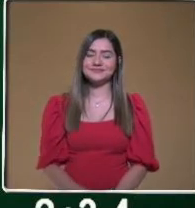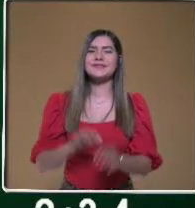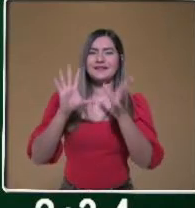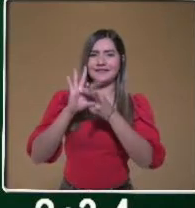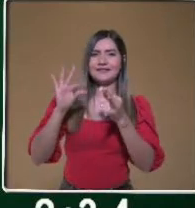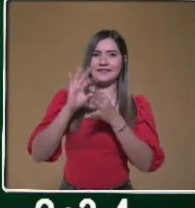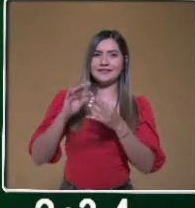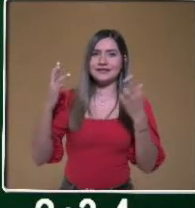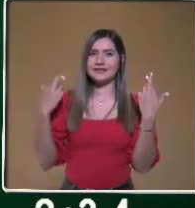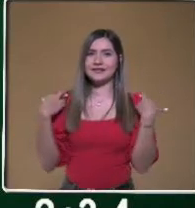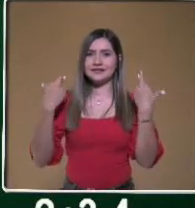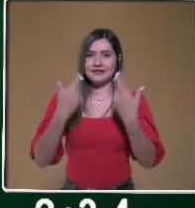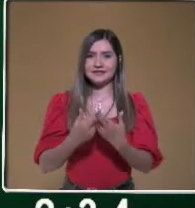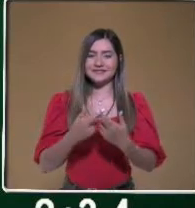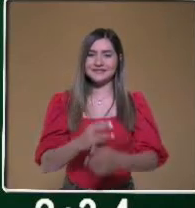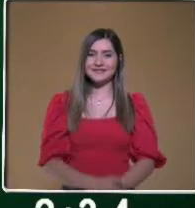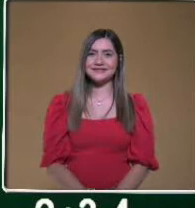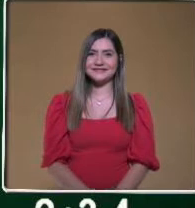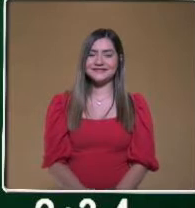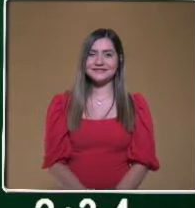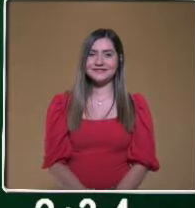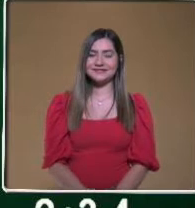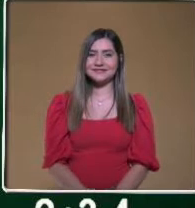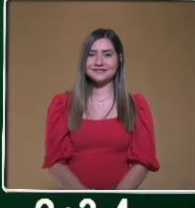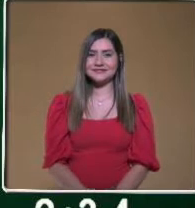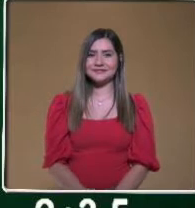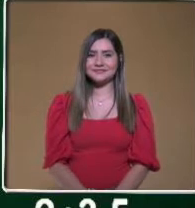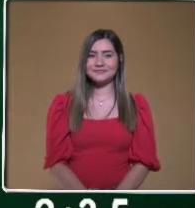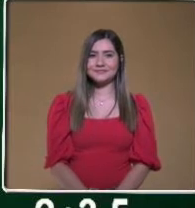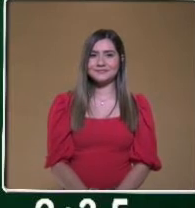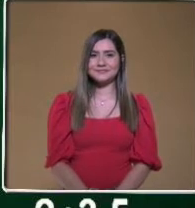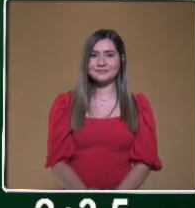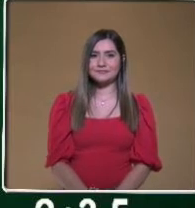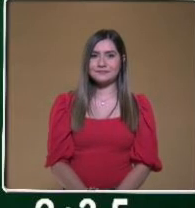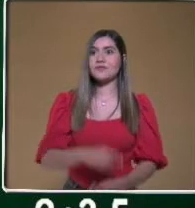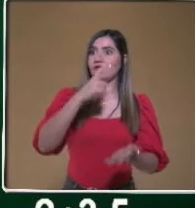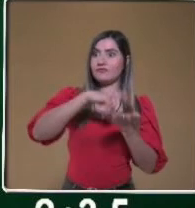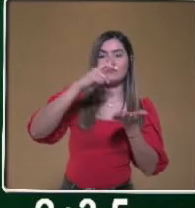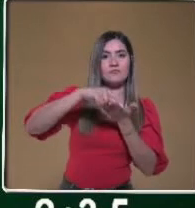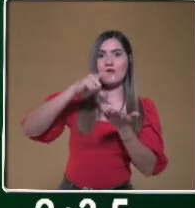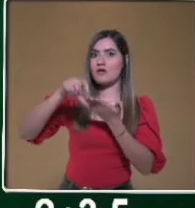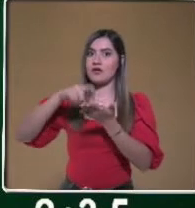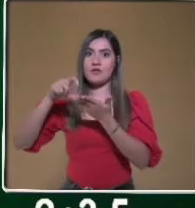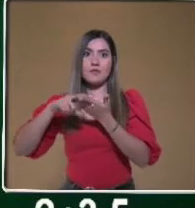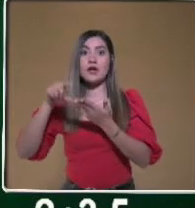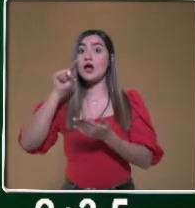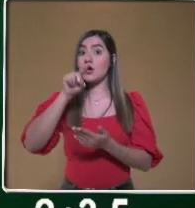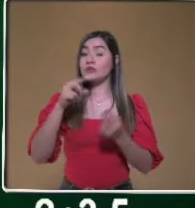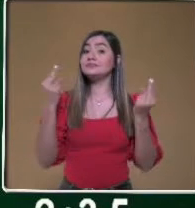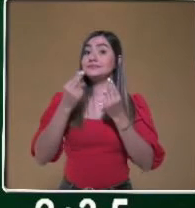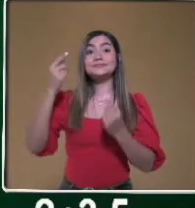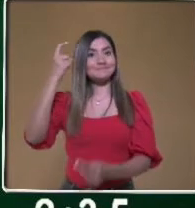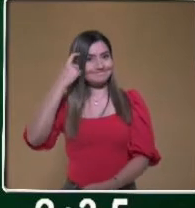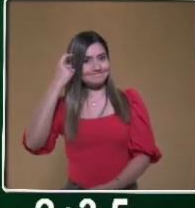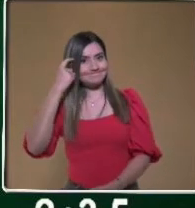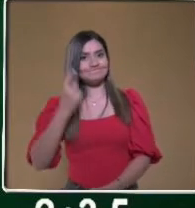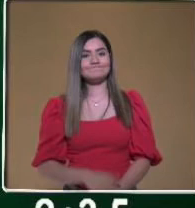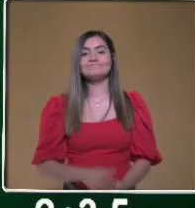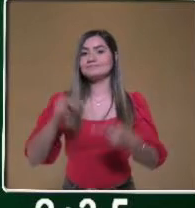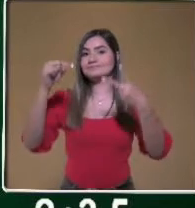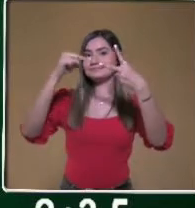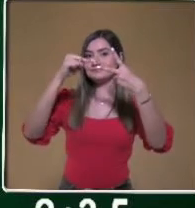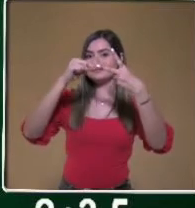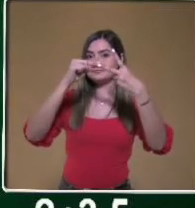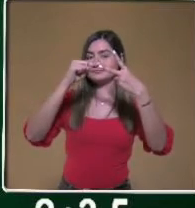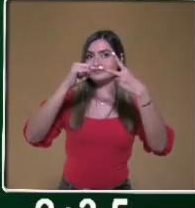es la clave de todo. Saber qué es lo que quieres y no solamente comprar por comprar. Nuestro segundo punto sería